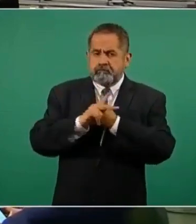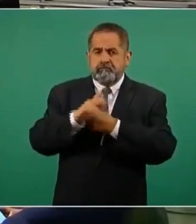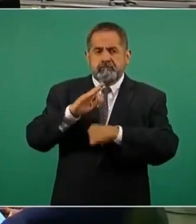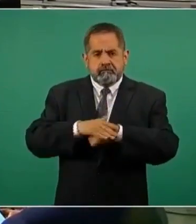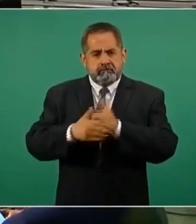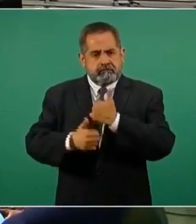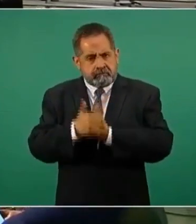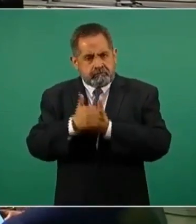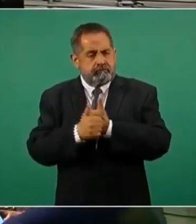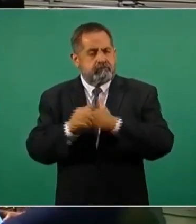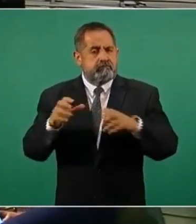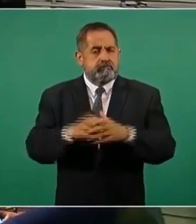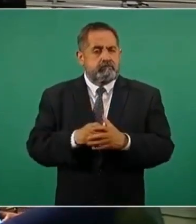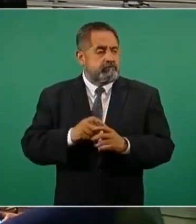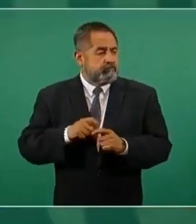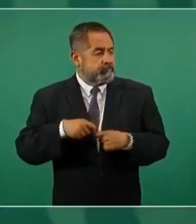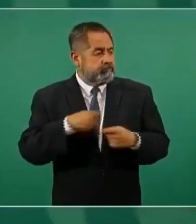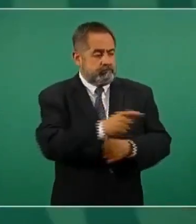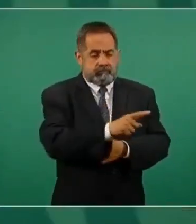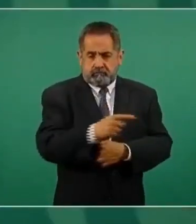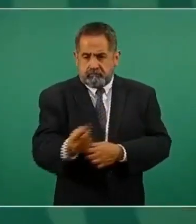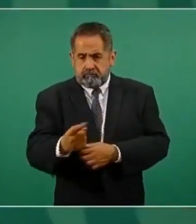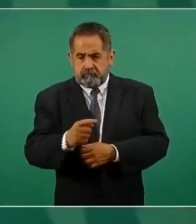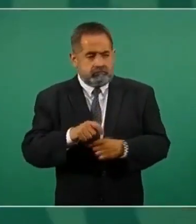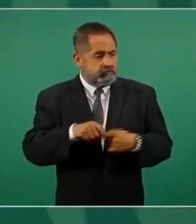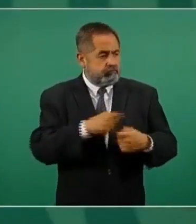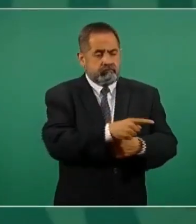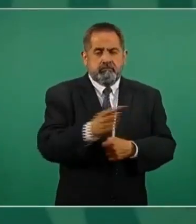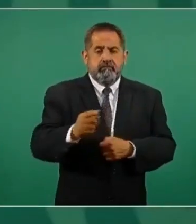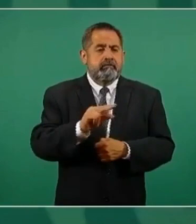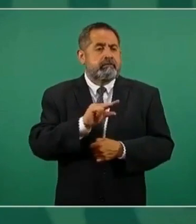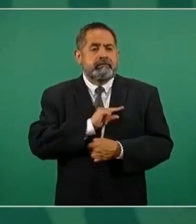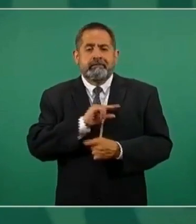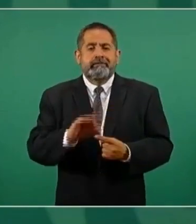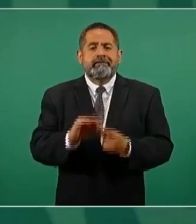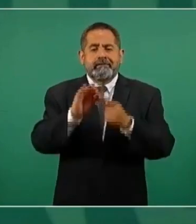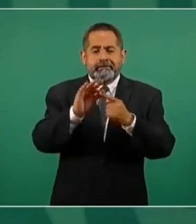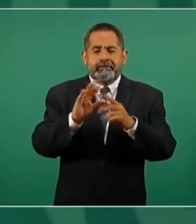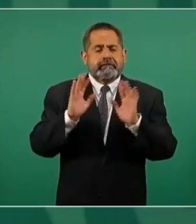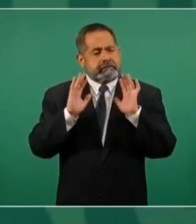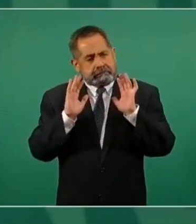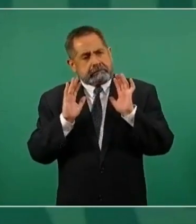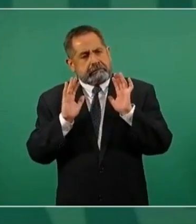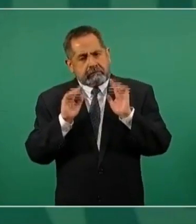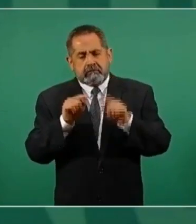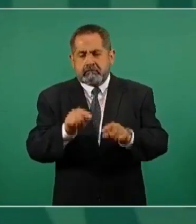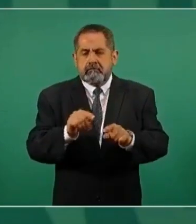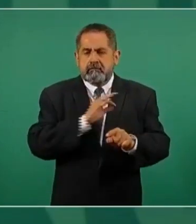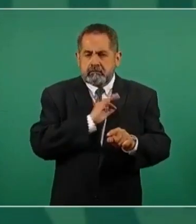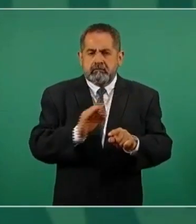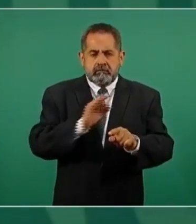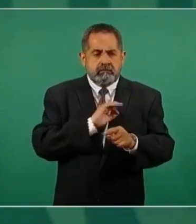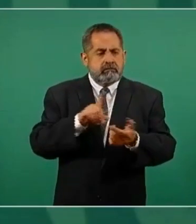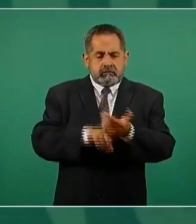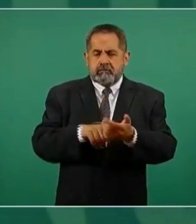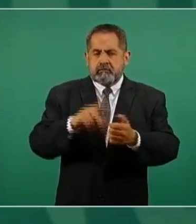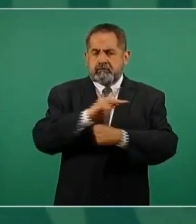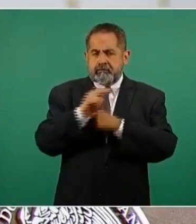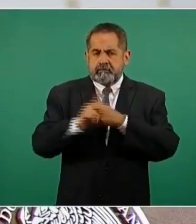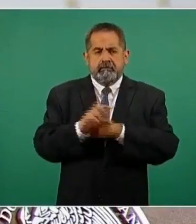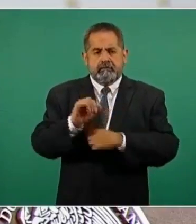La subcontratación especializada, que es la figura importante de la subcontratación, se va a permitir en nuestro país.